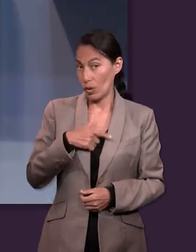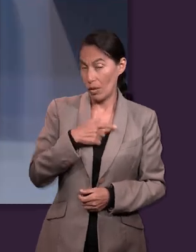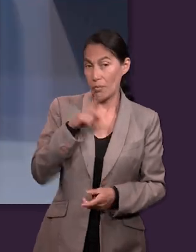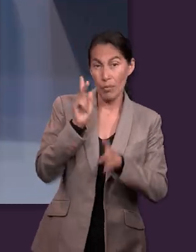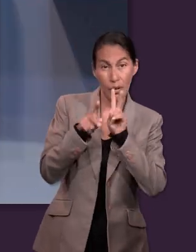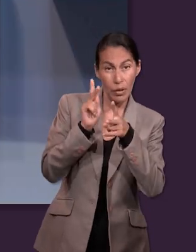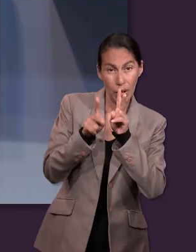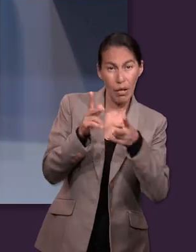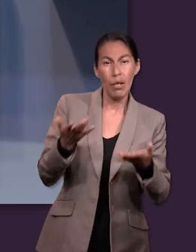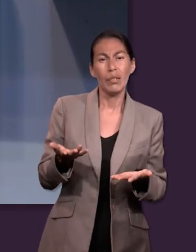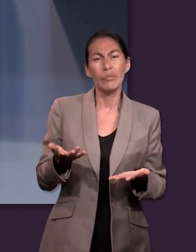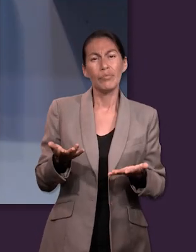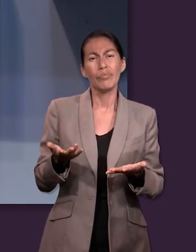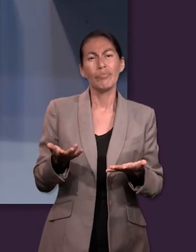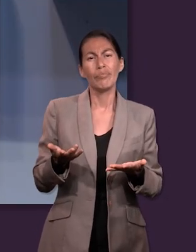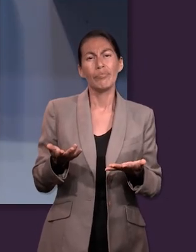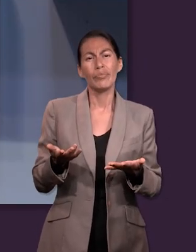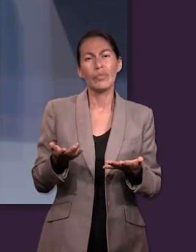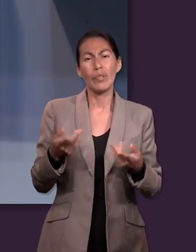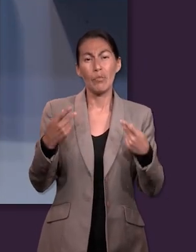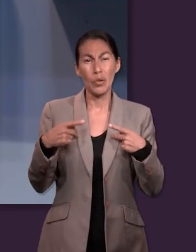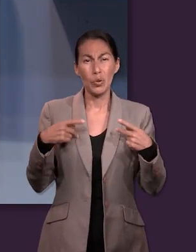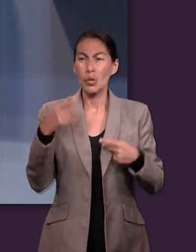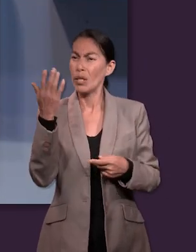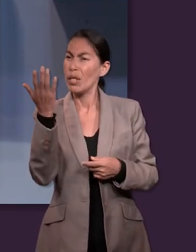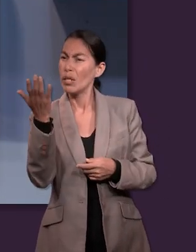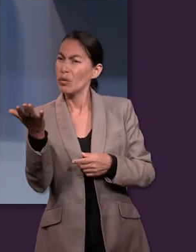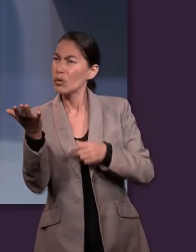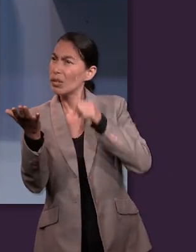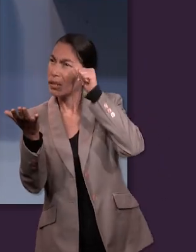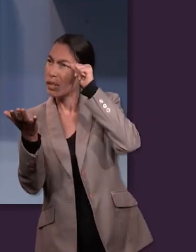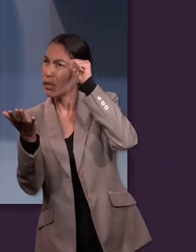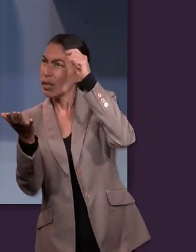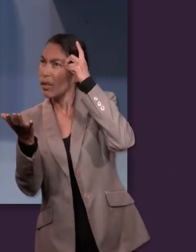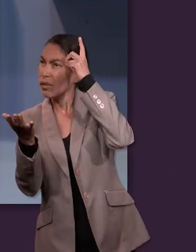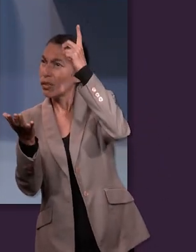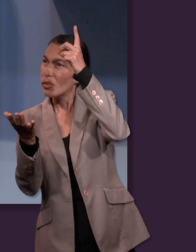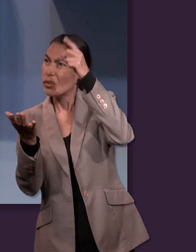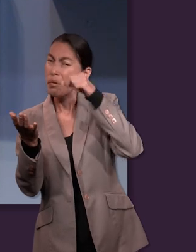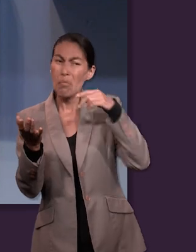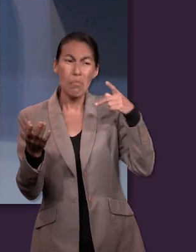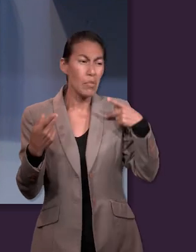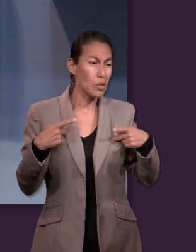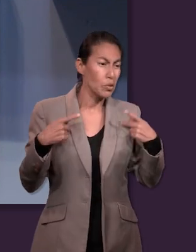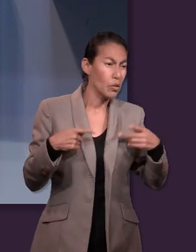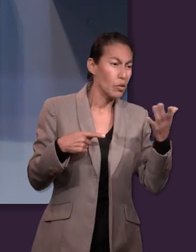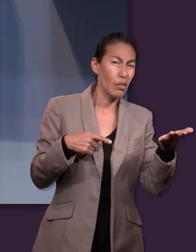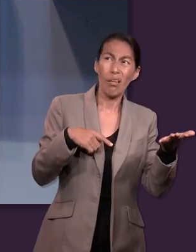sobre qué contraste se puede ver aquí entre los que escuchan y los que no a Dios.